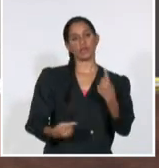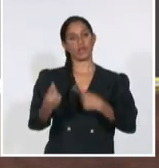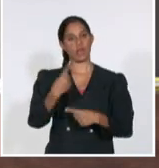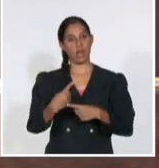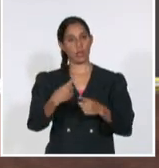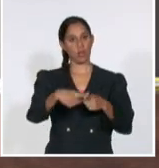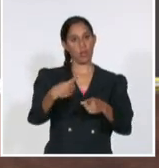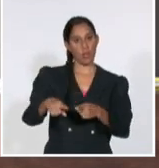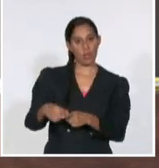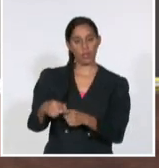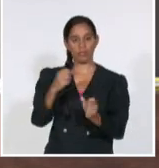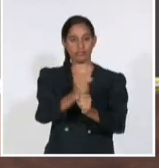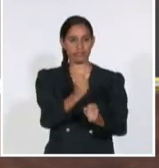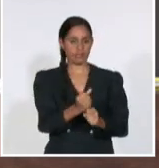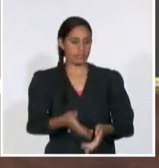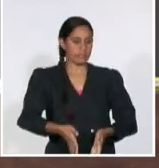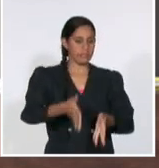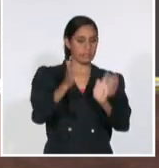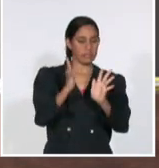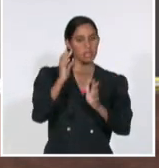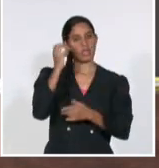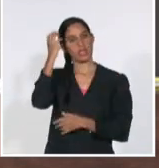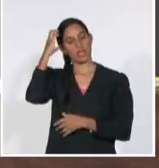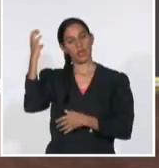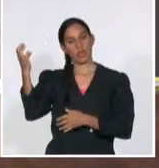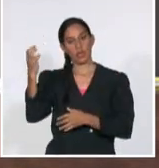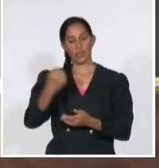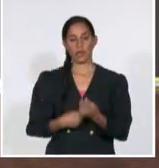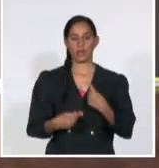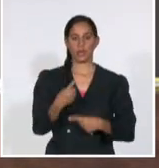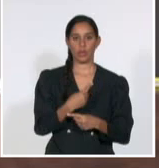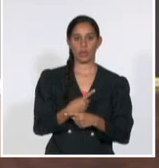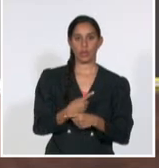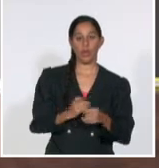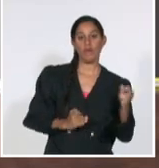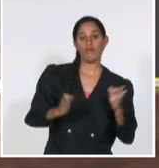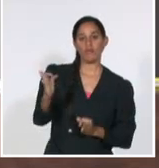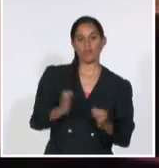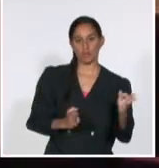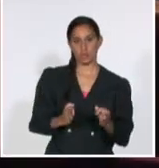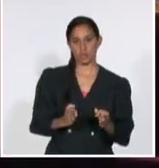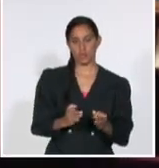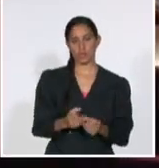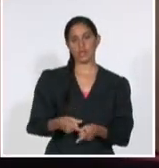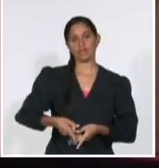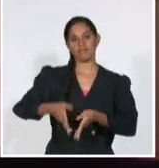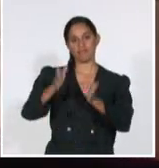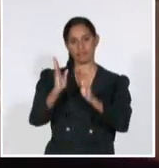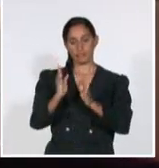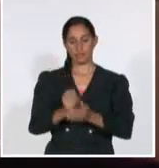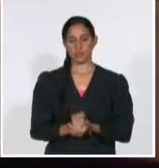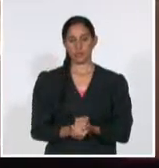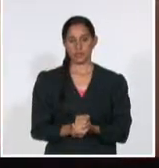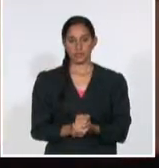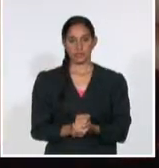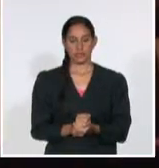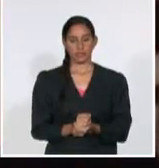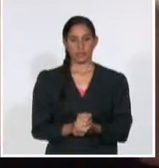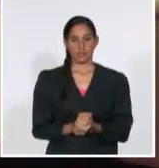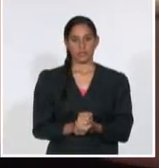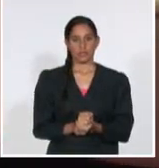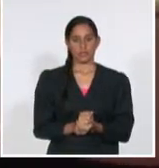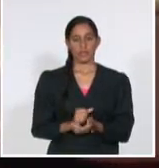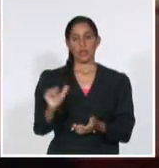con el incumplimiento de las funciones que tienen que jugar un grupo de instituciones públicas o instituciones